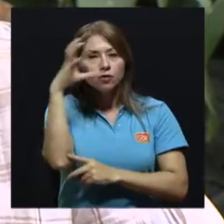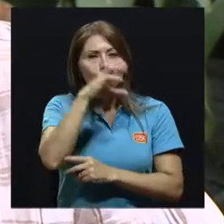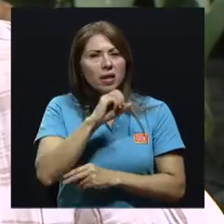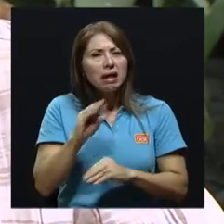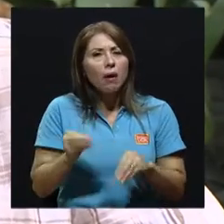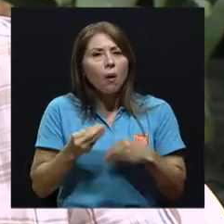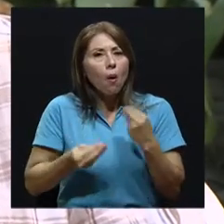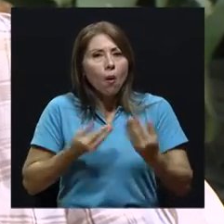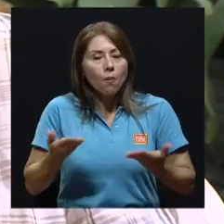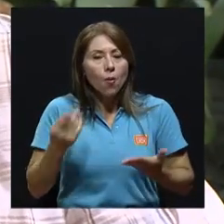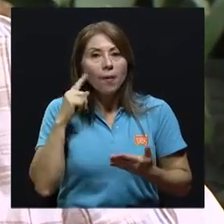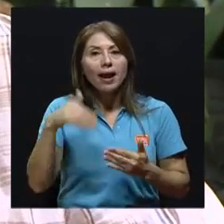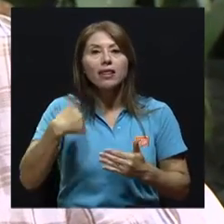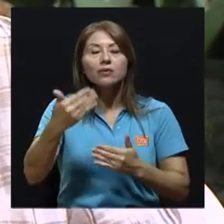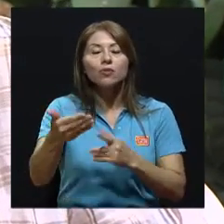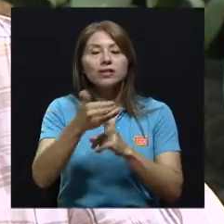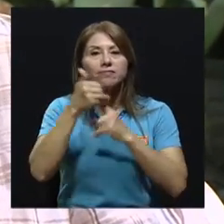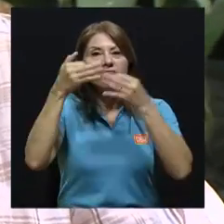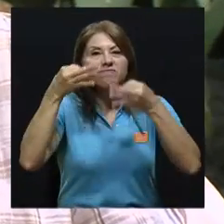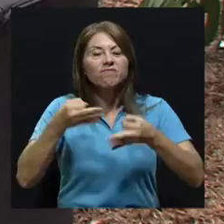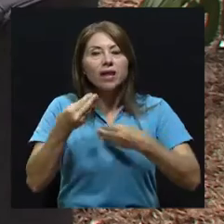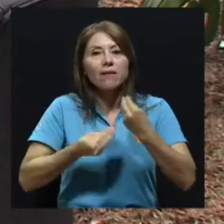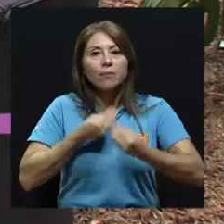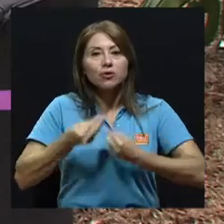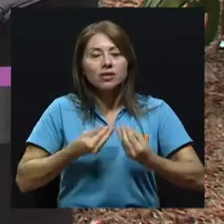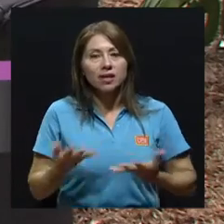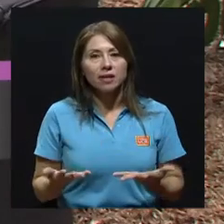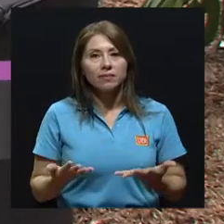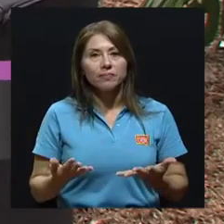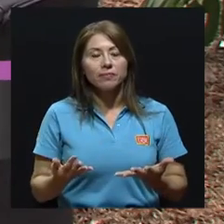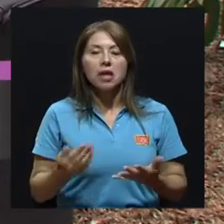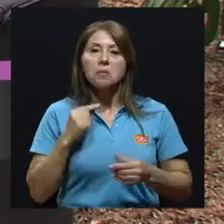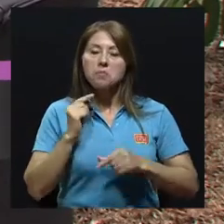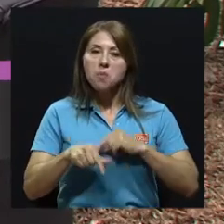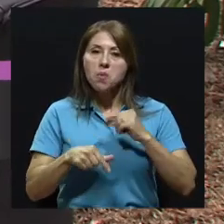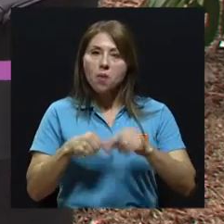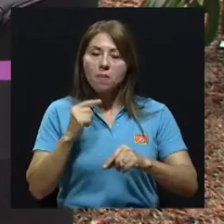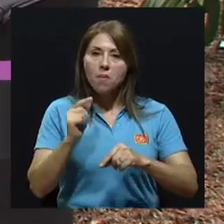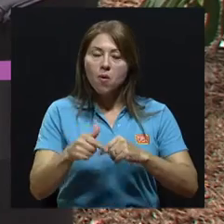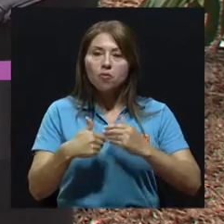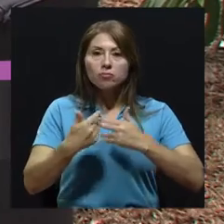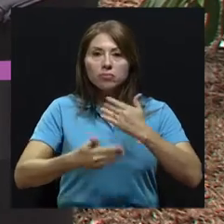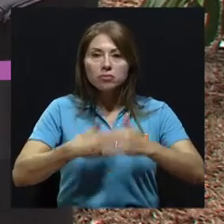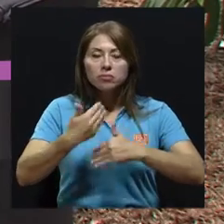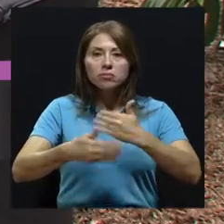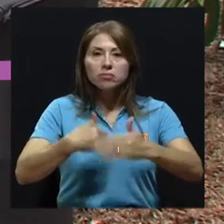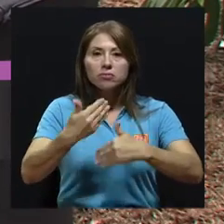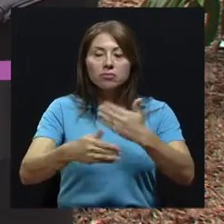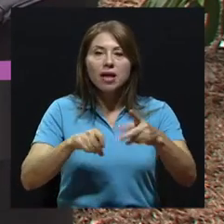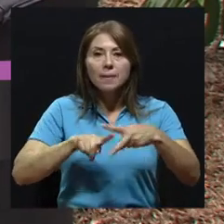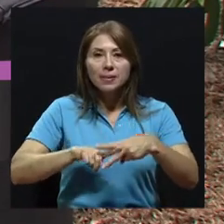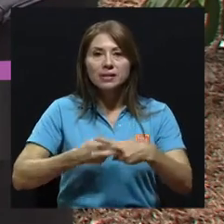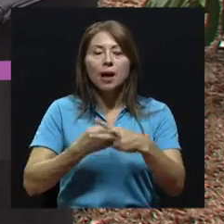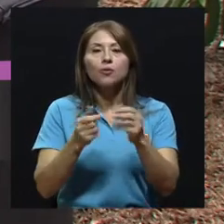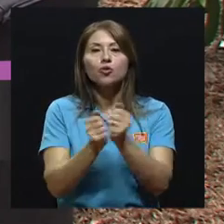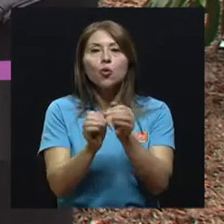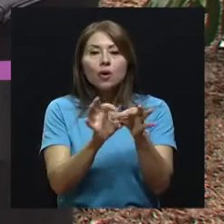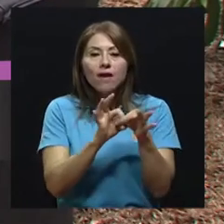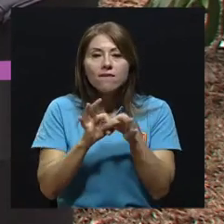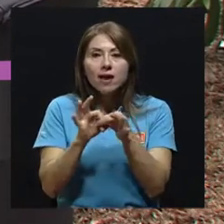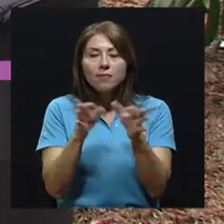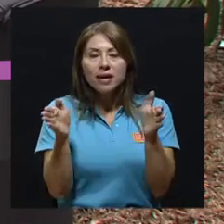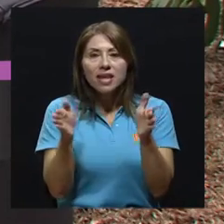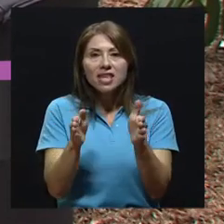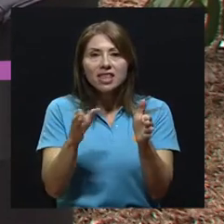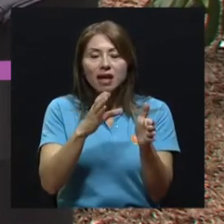poder determinar después qué vamos a hacer al respecto. Entonces, ahí poco a poco, conforme fue eso avanzando, empezamos con una red pequeñita de